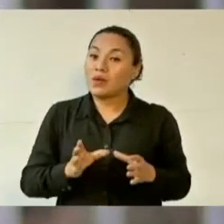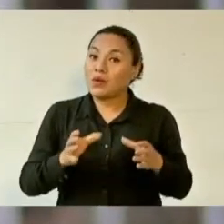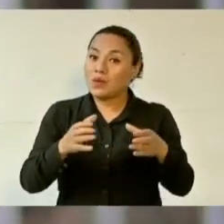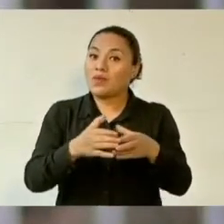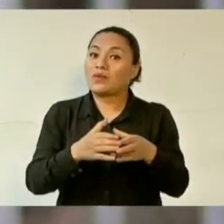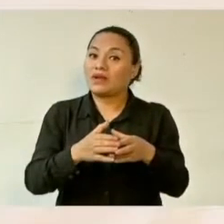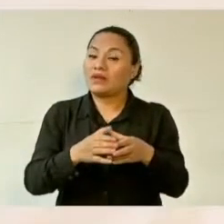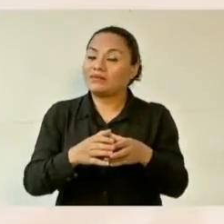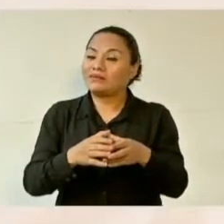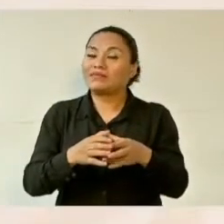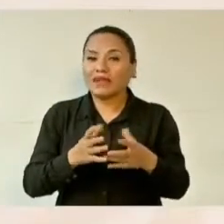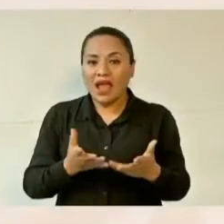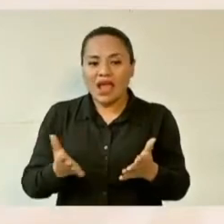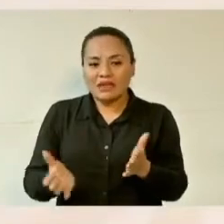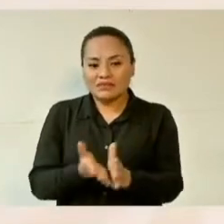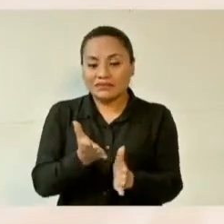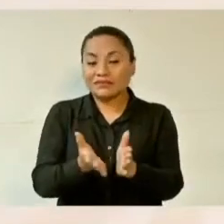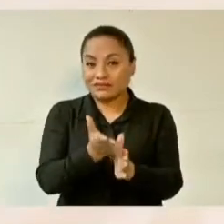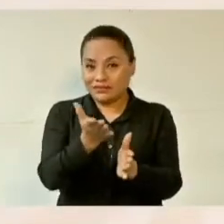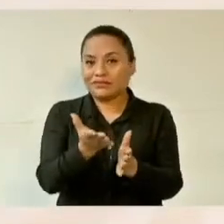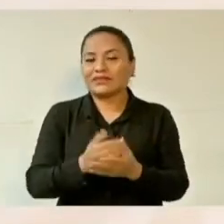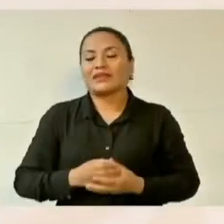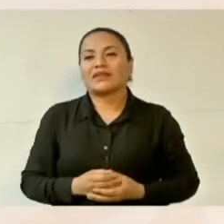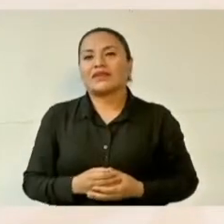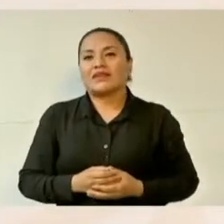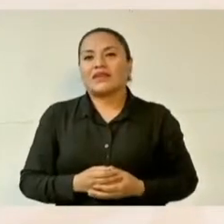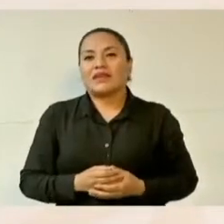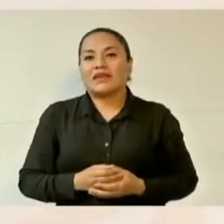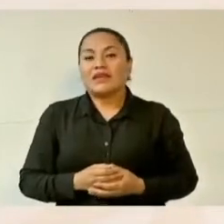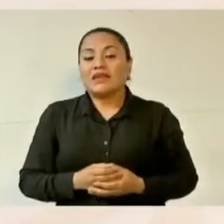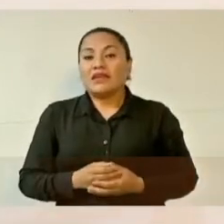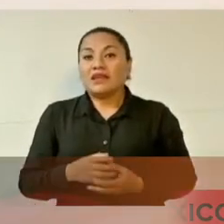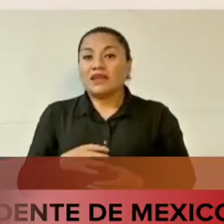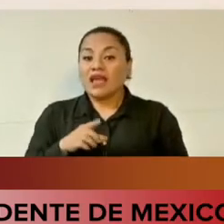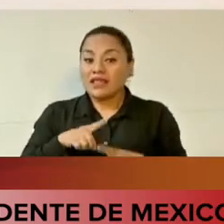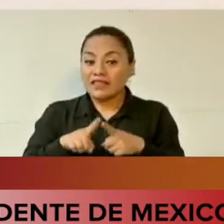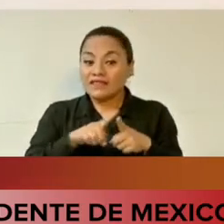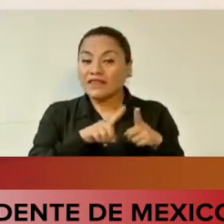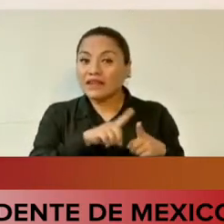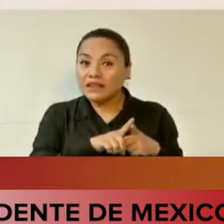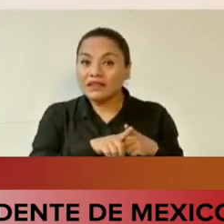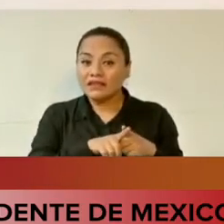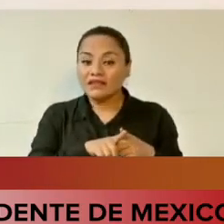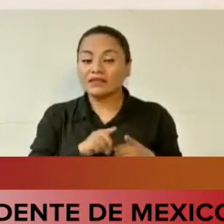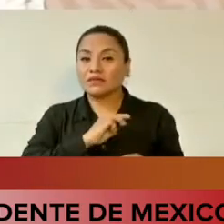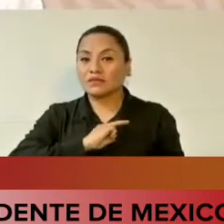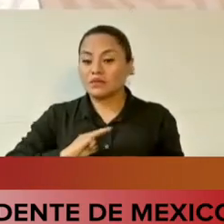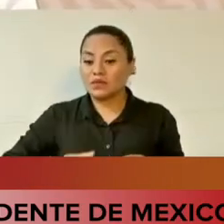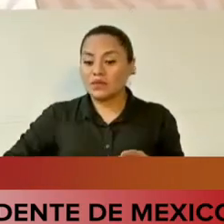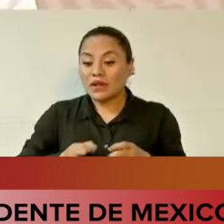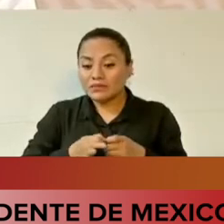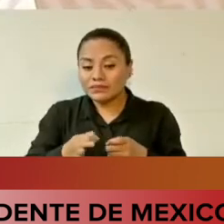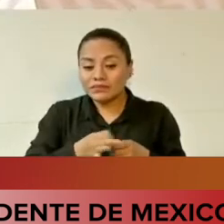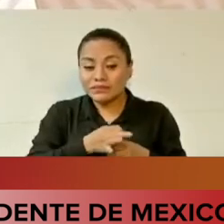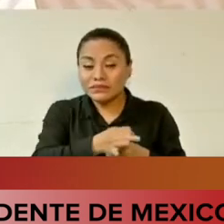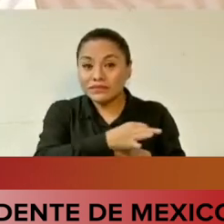No en todos los municipios se podría trabajar así.